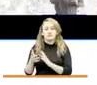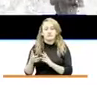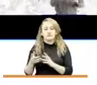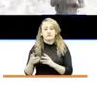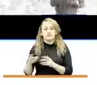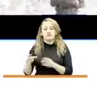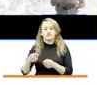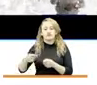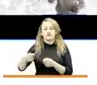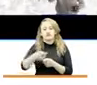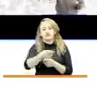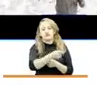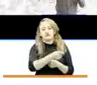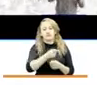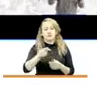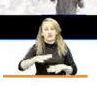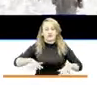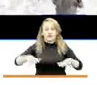escenarios.